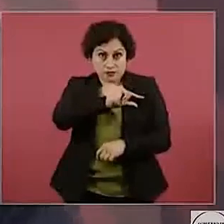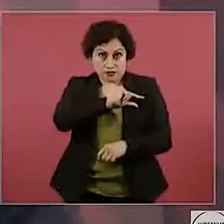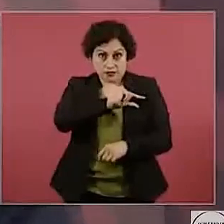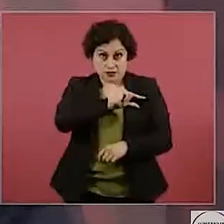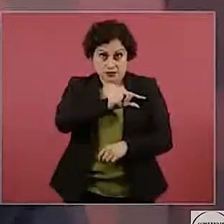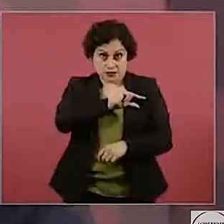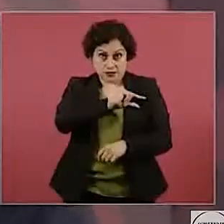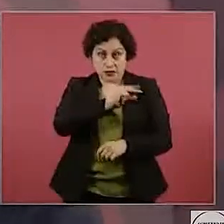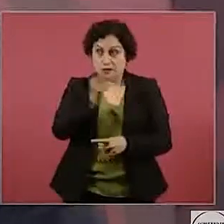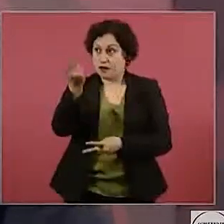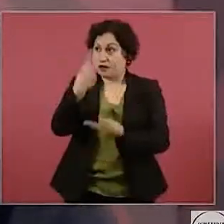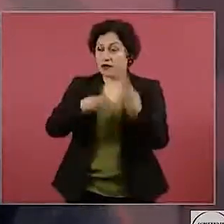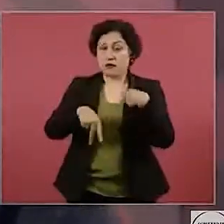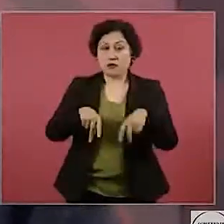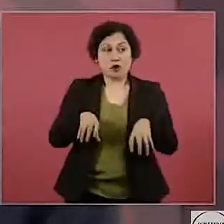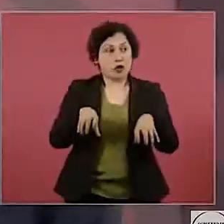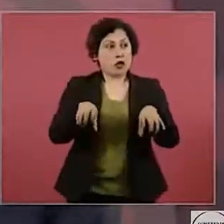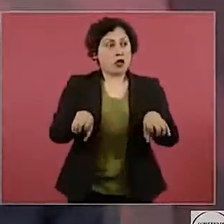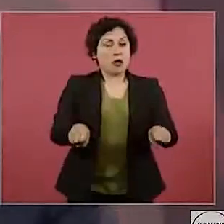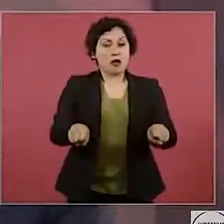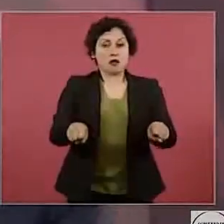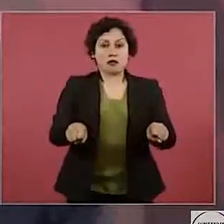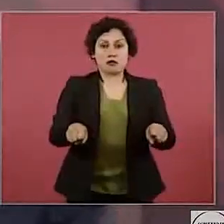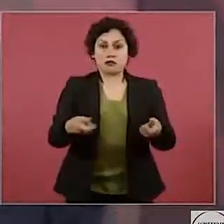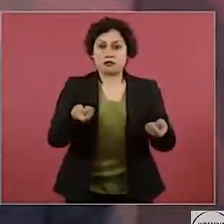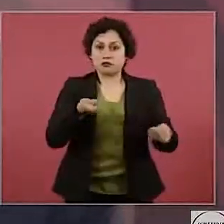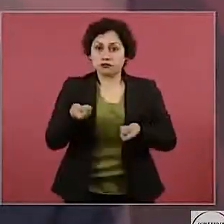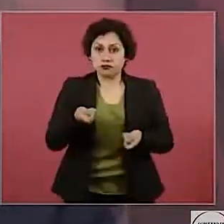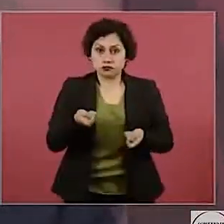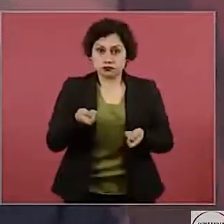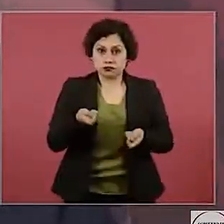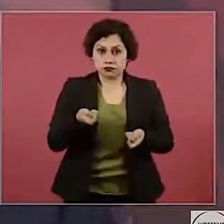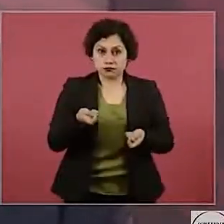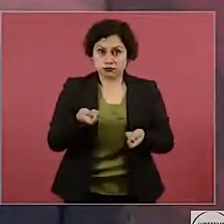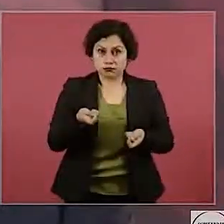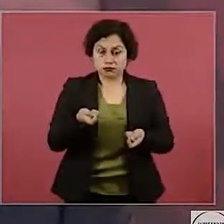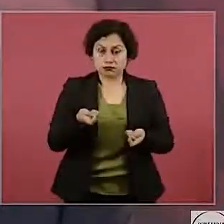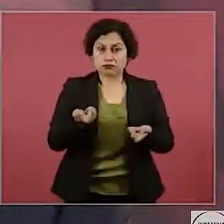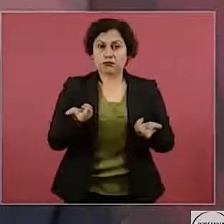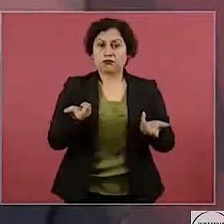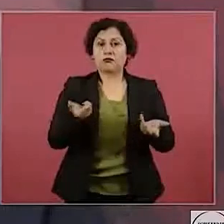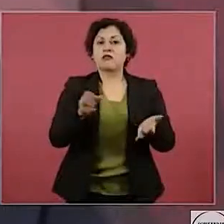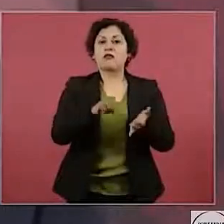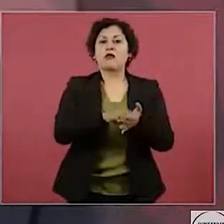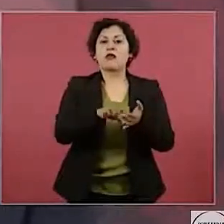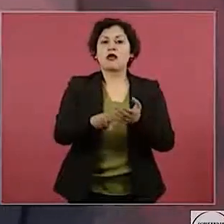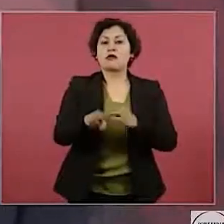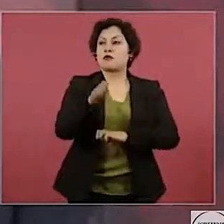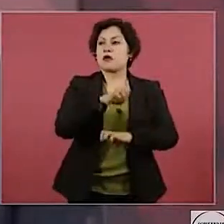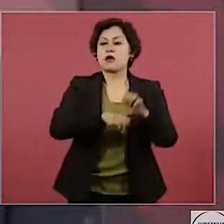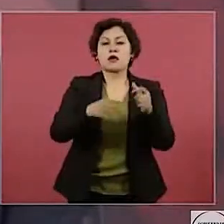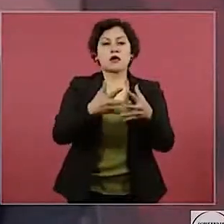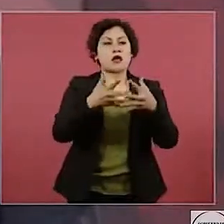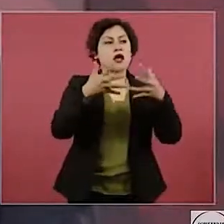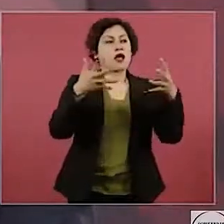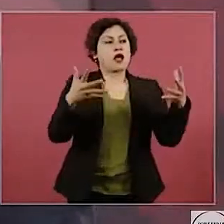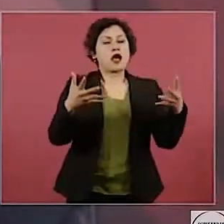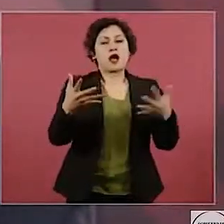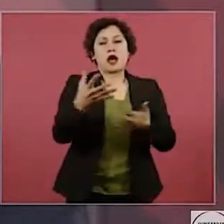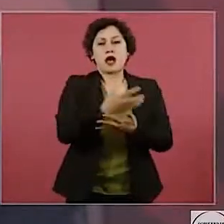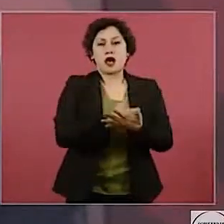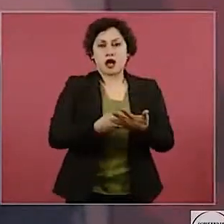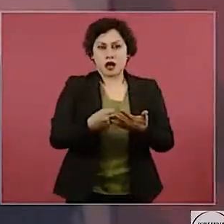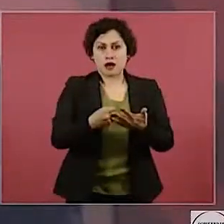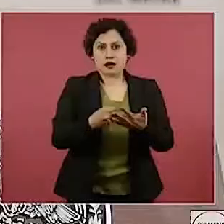dominen, las que tengan como llaverito a